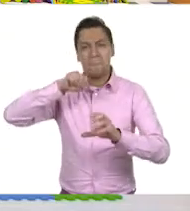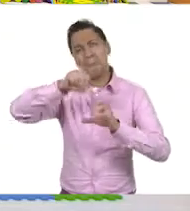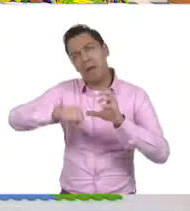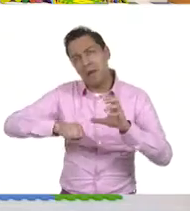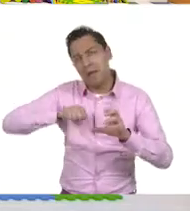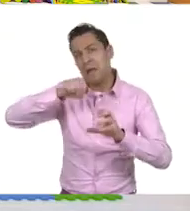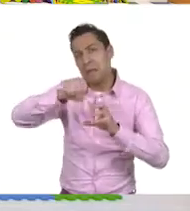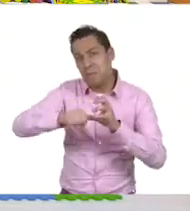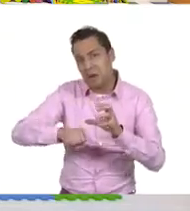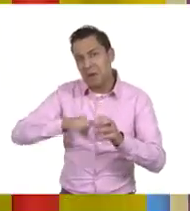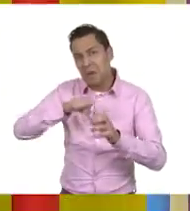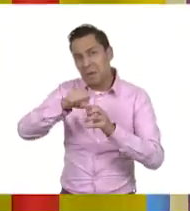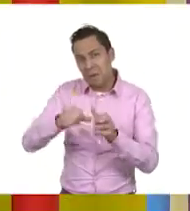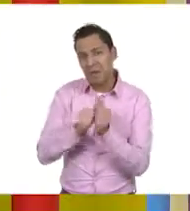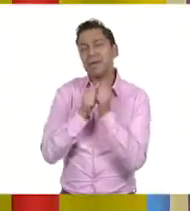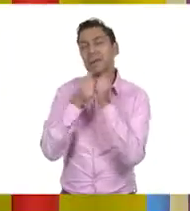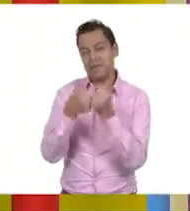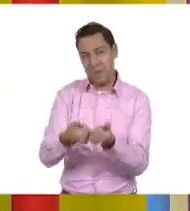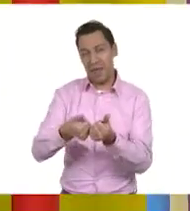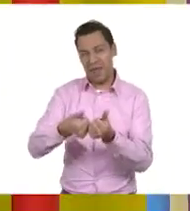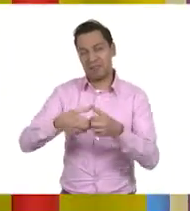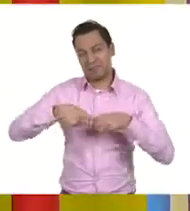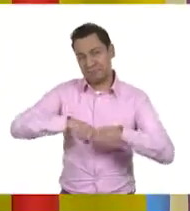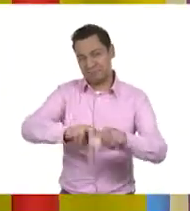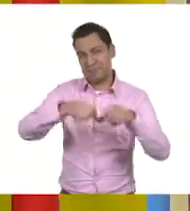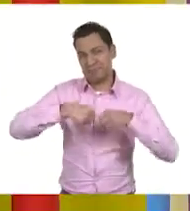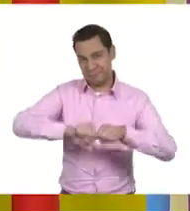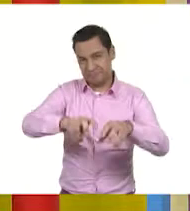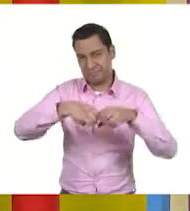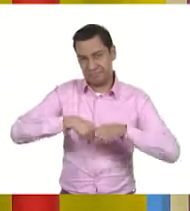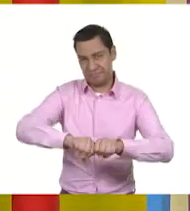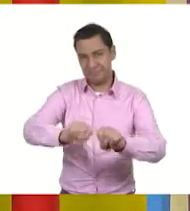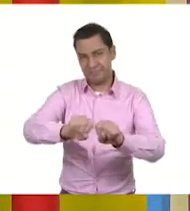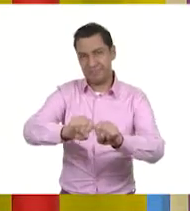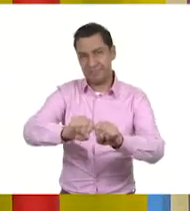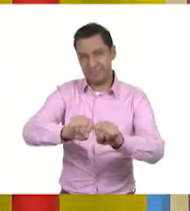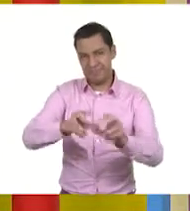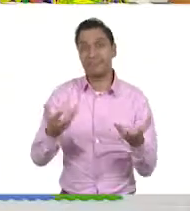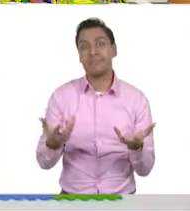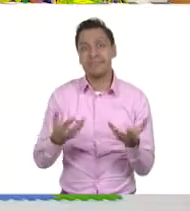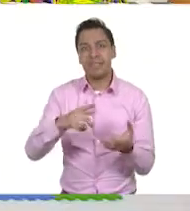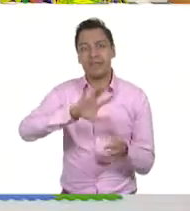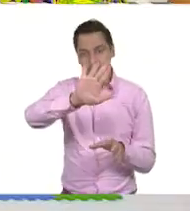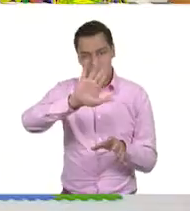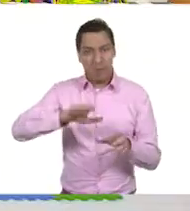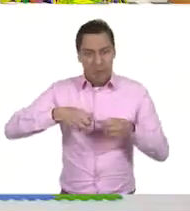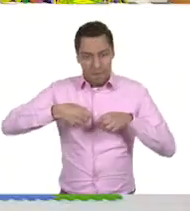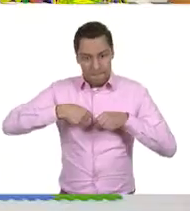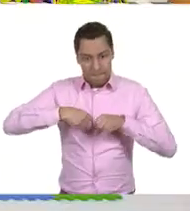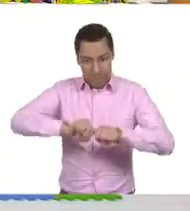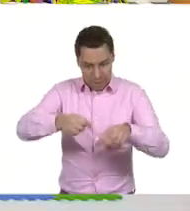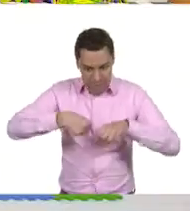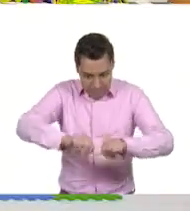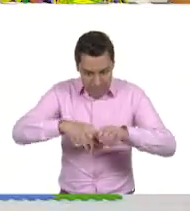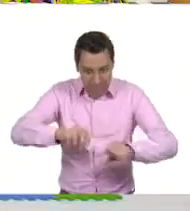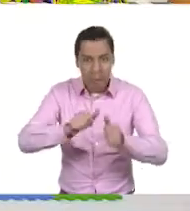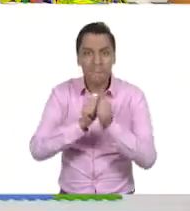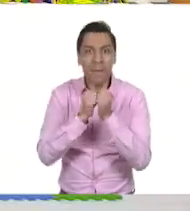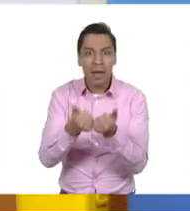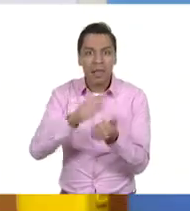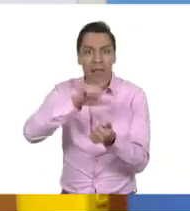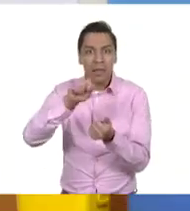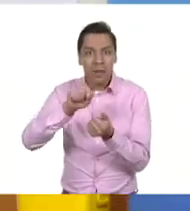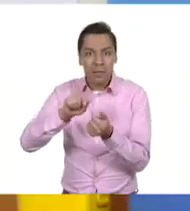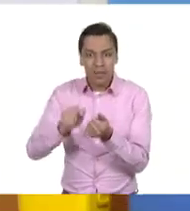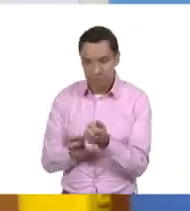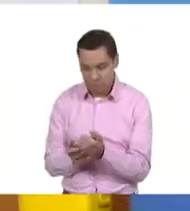Como lo que pasó con los pescados. Claro. ¿Qué tal si hacemos demasiados panes y nos acabamos el trigo? Creo que nuevamente nos enfrentamos al